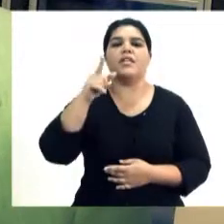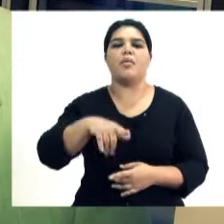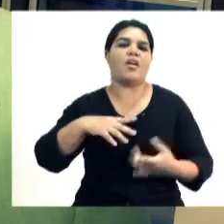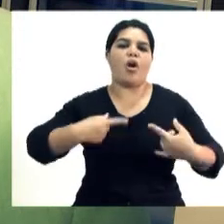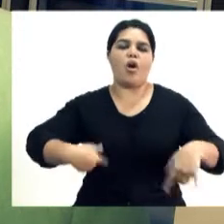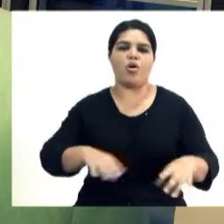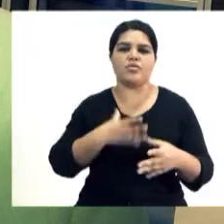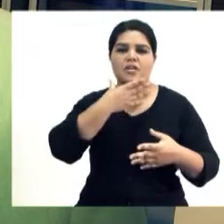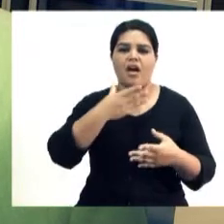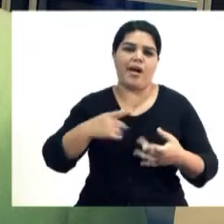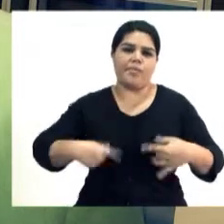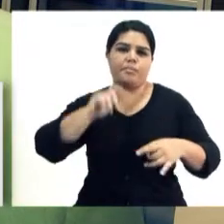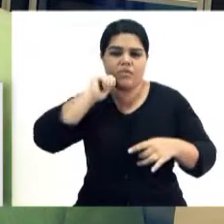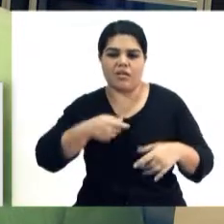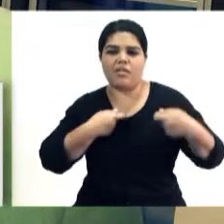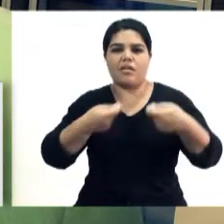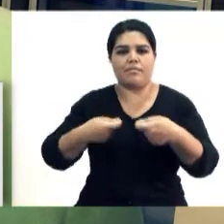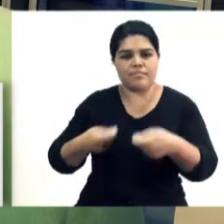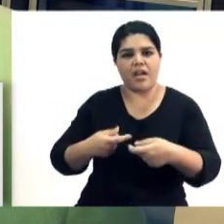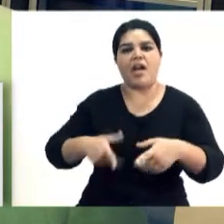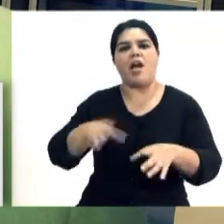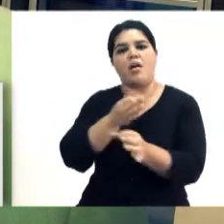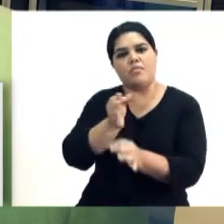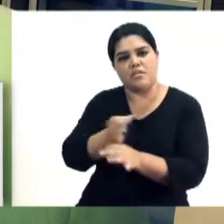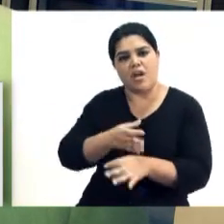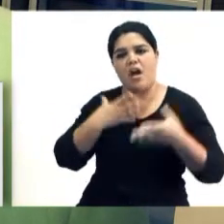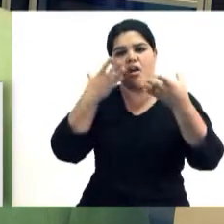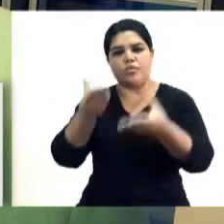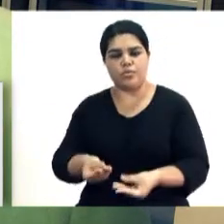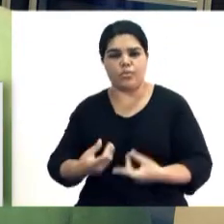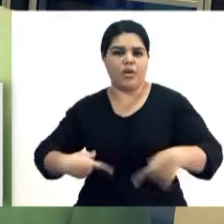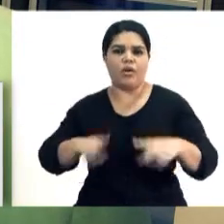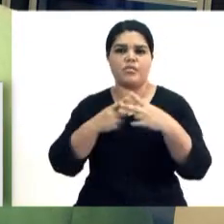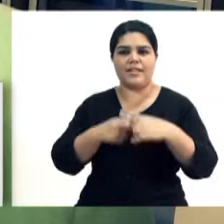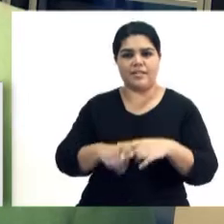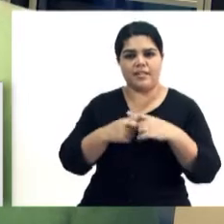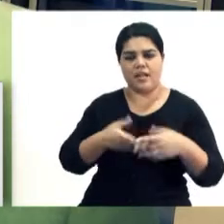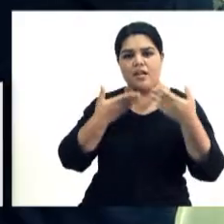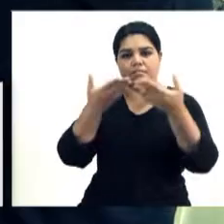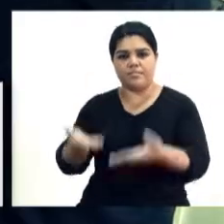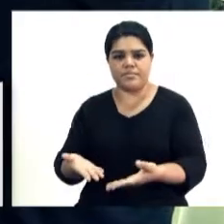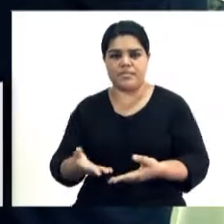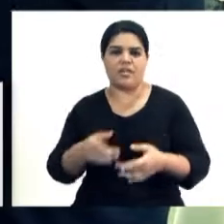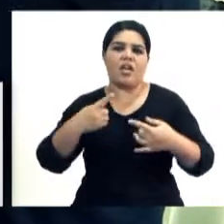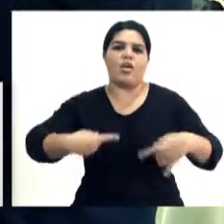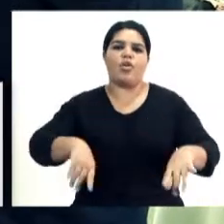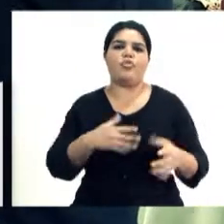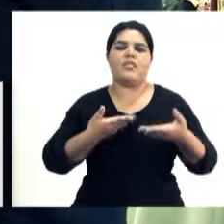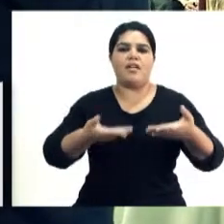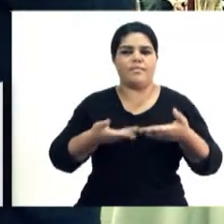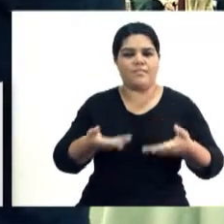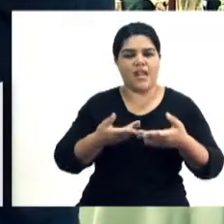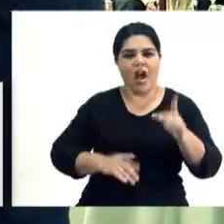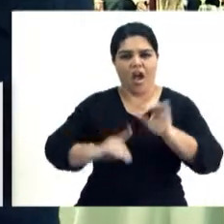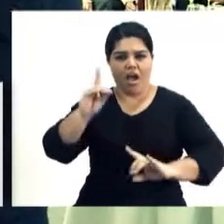el área de desarrollo emprendedor en cuanto a capacitaciones, formación, asistencia técnica y tanto beneficios tangibles como